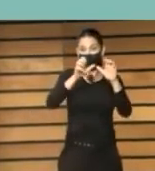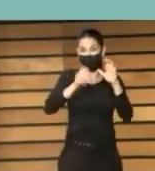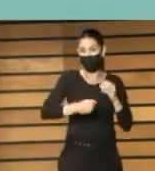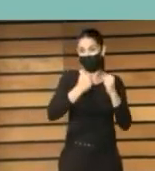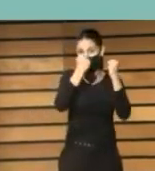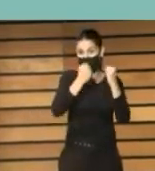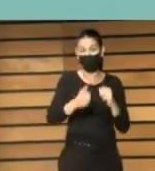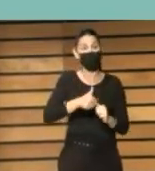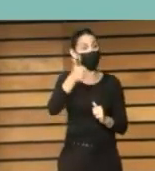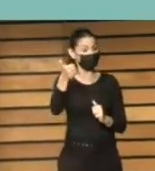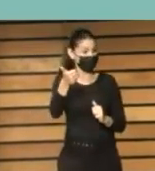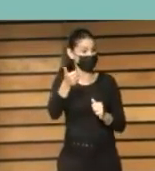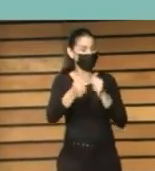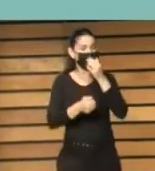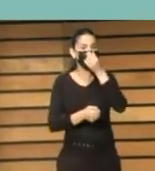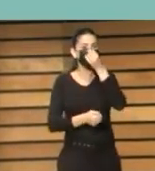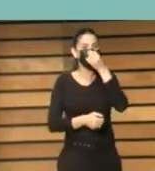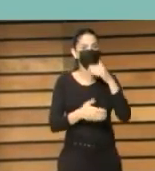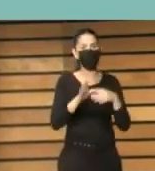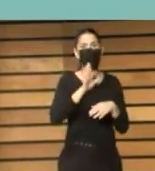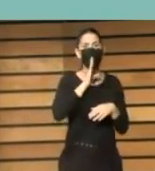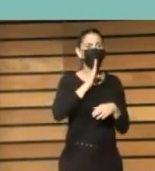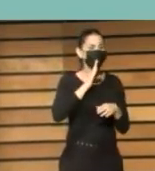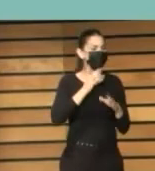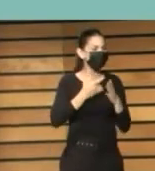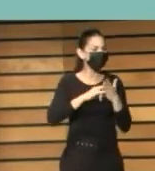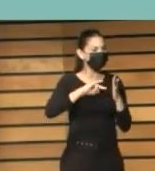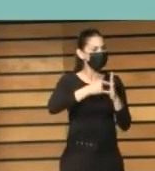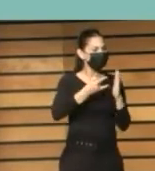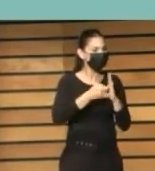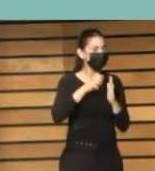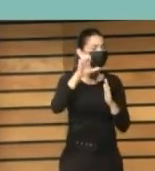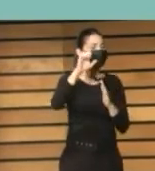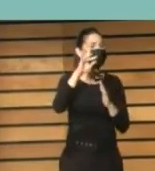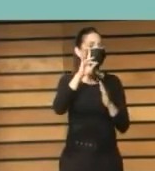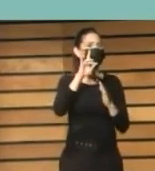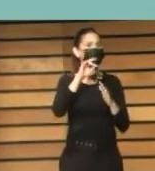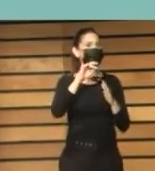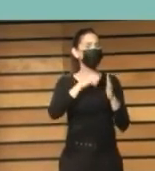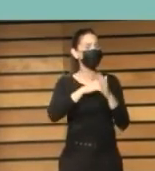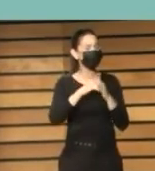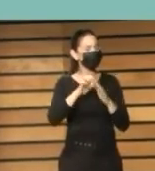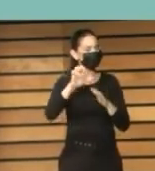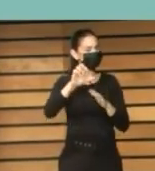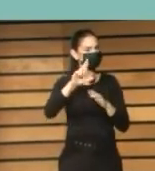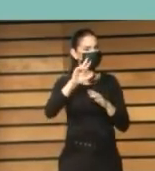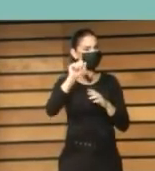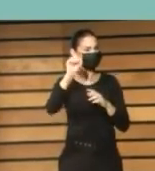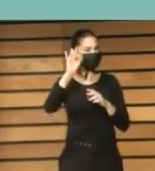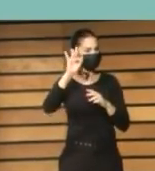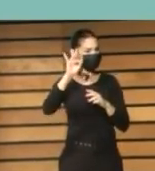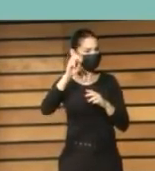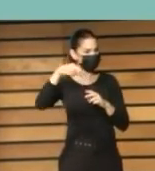antes lo mencionaba el proyecto Erasmus que están implementando antes tomando un café justamente